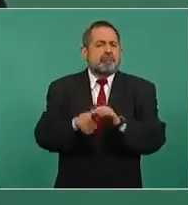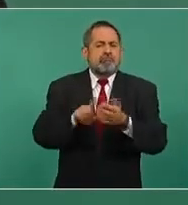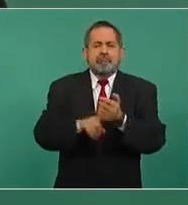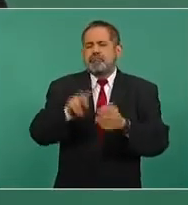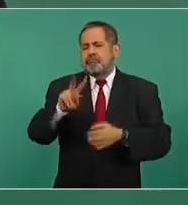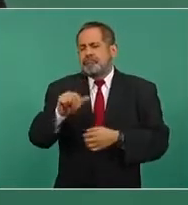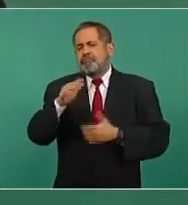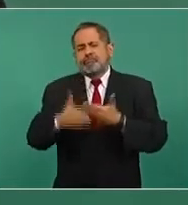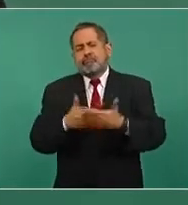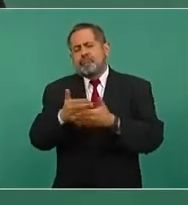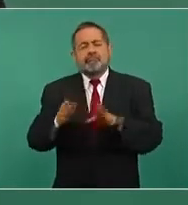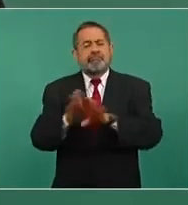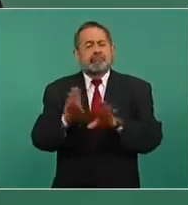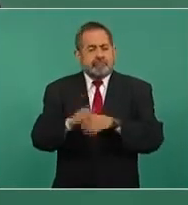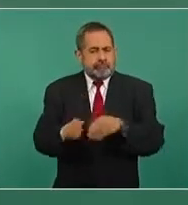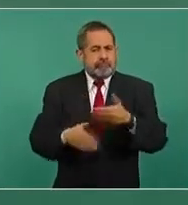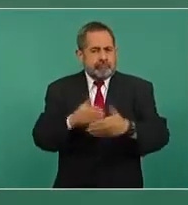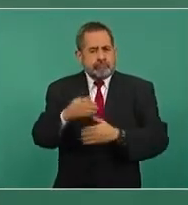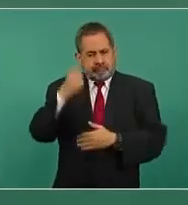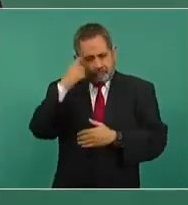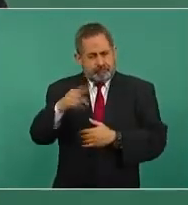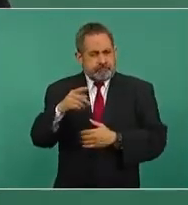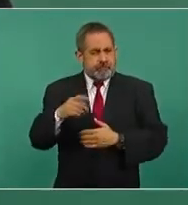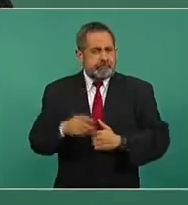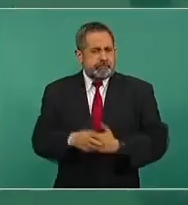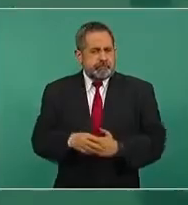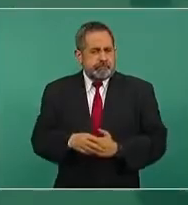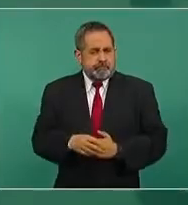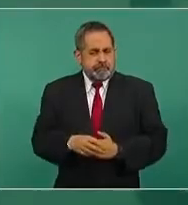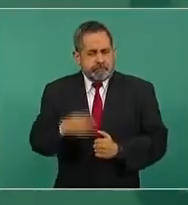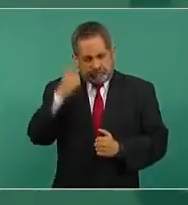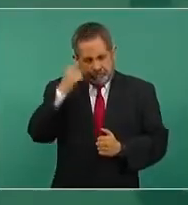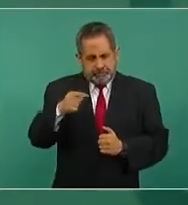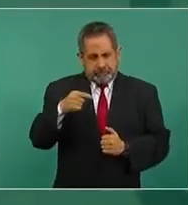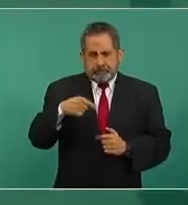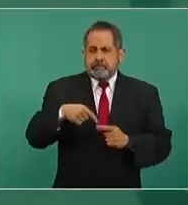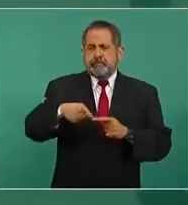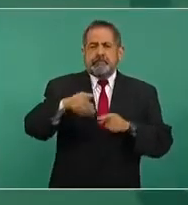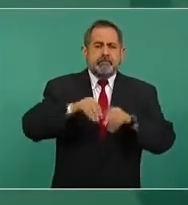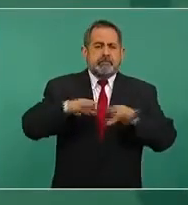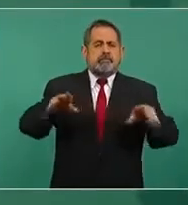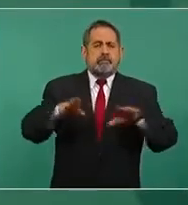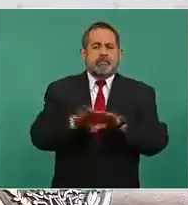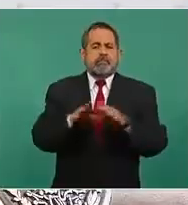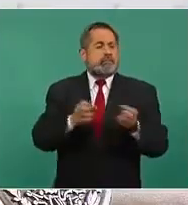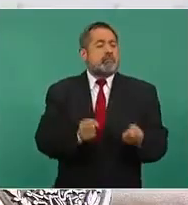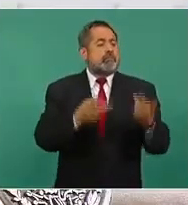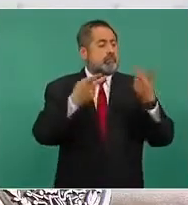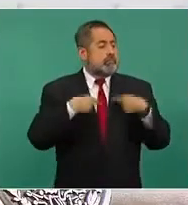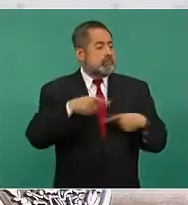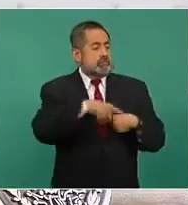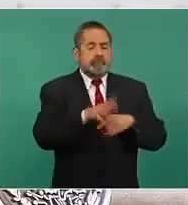para que se dé a conocer cuántos han